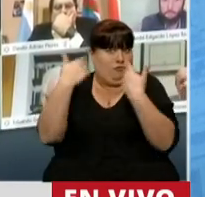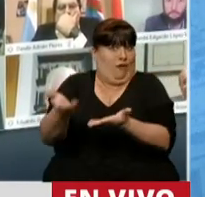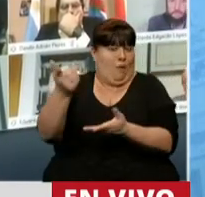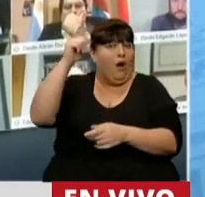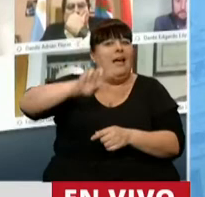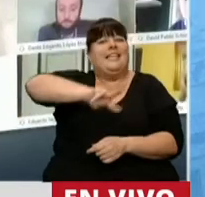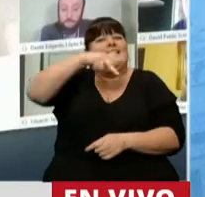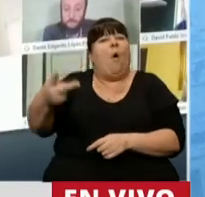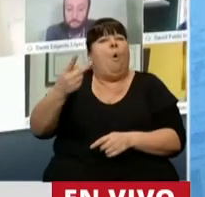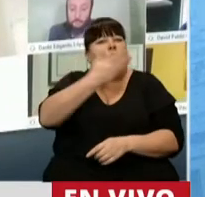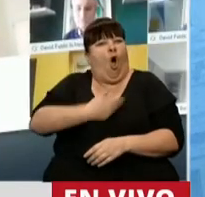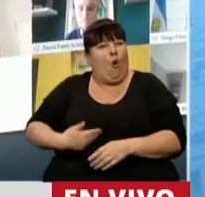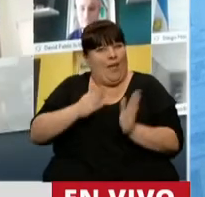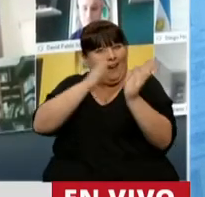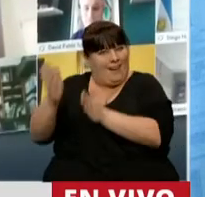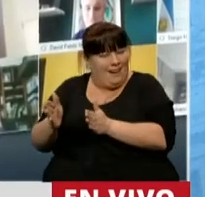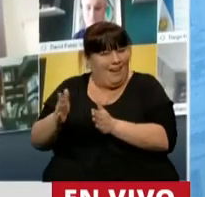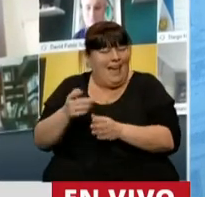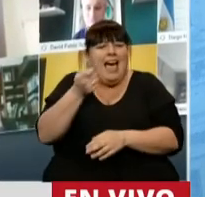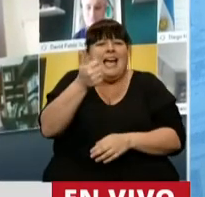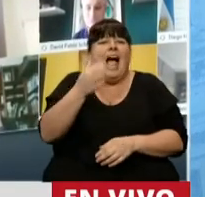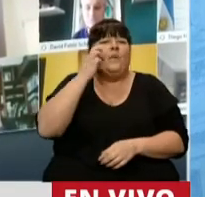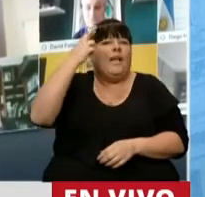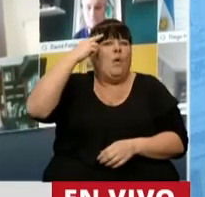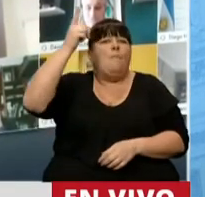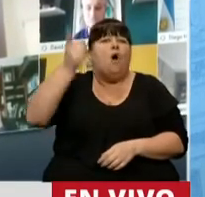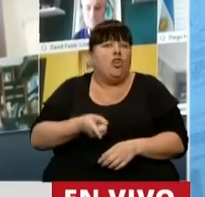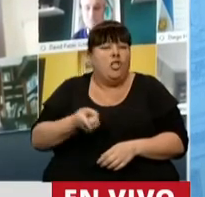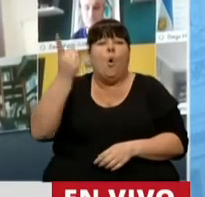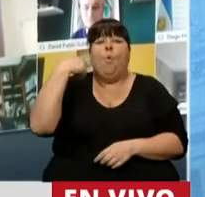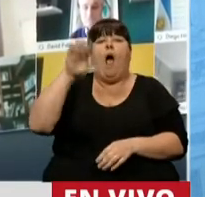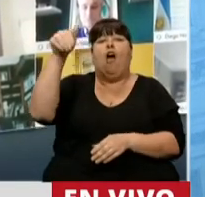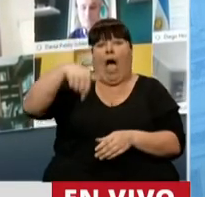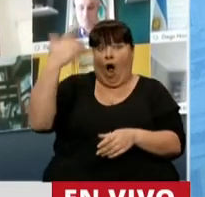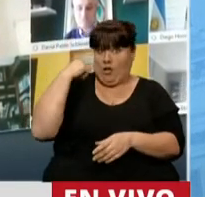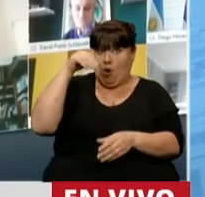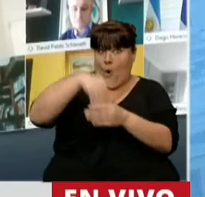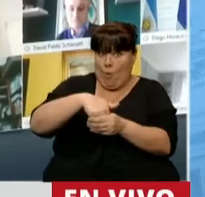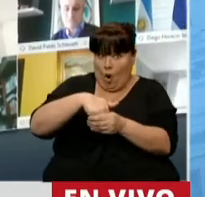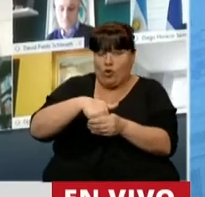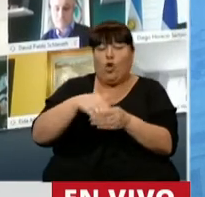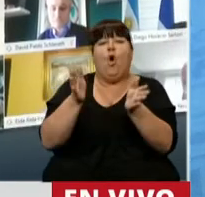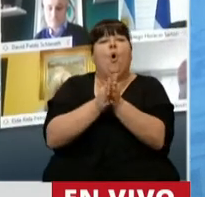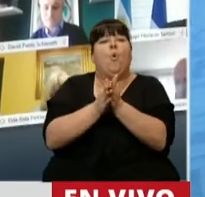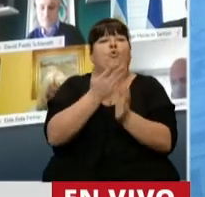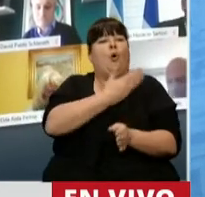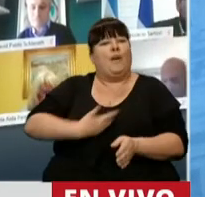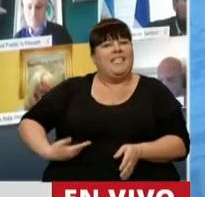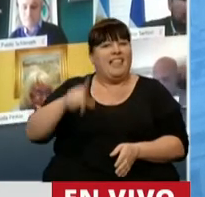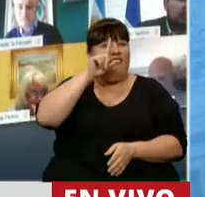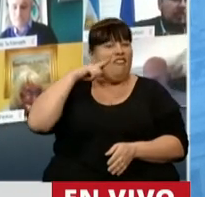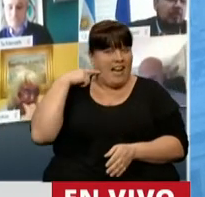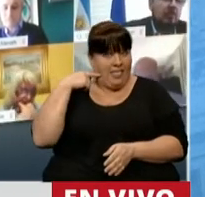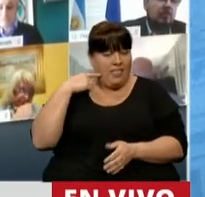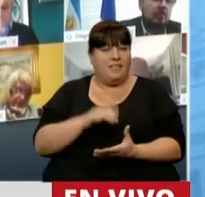en su segundo mandato, y por casi el 49% cuando fue elegida ahora, junto con el presidente Alberto